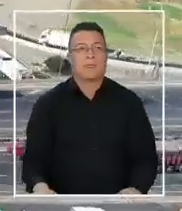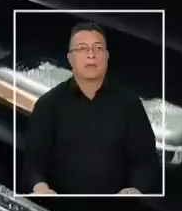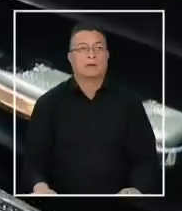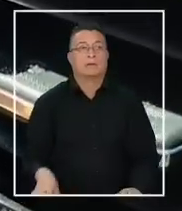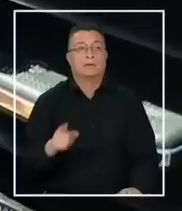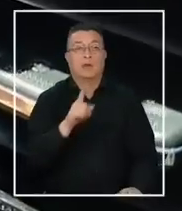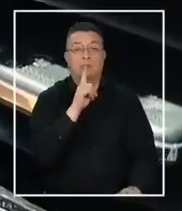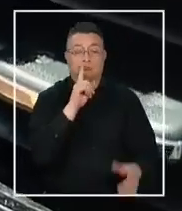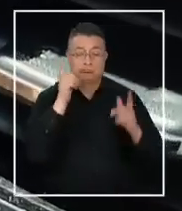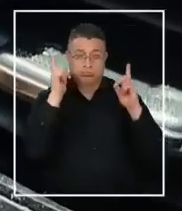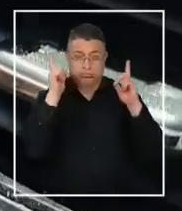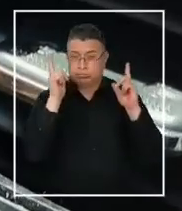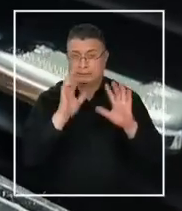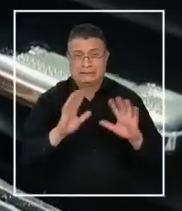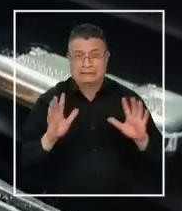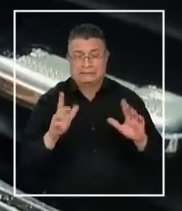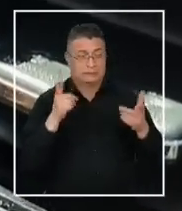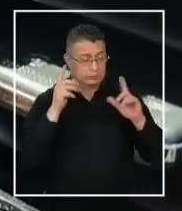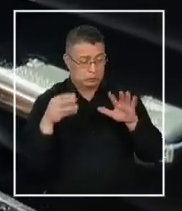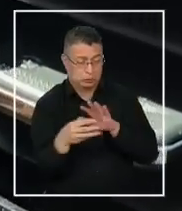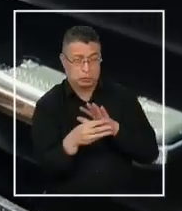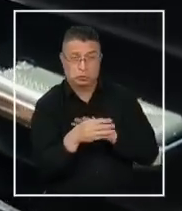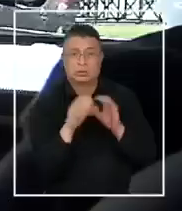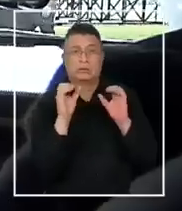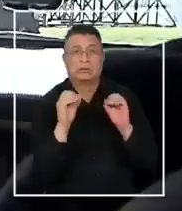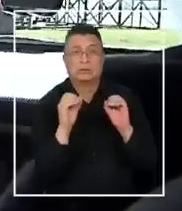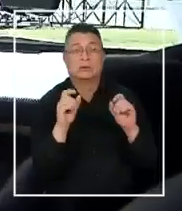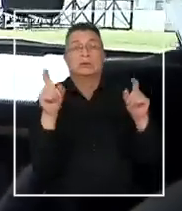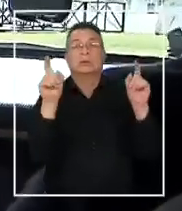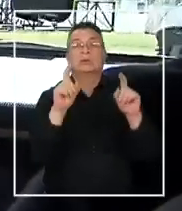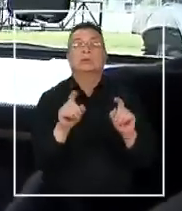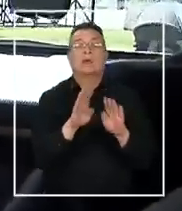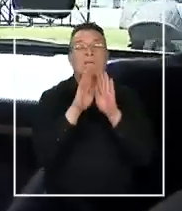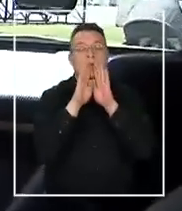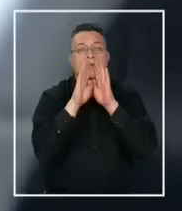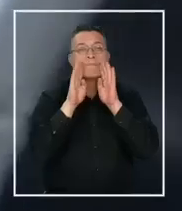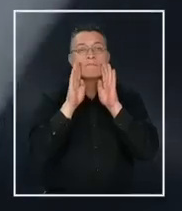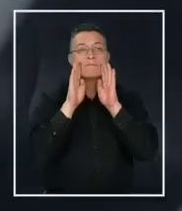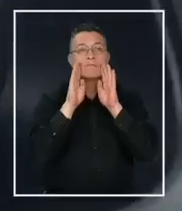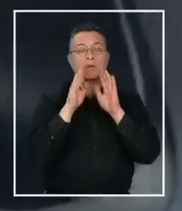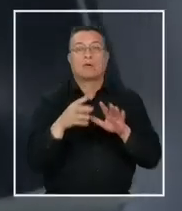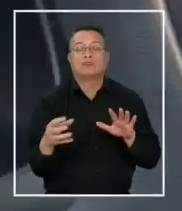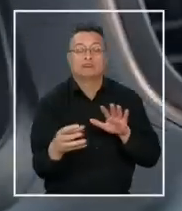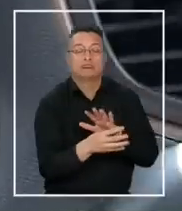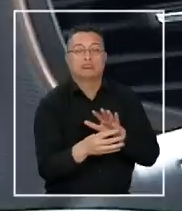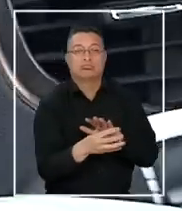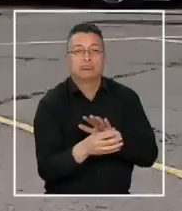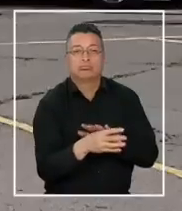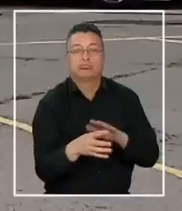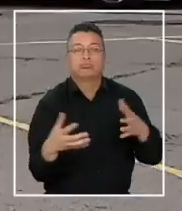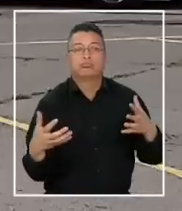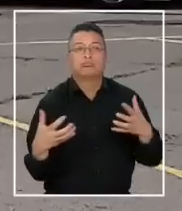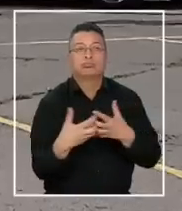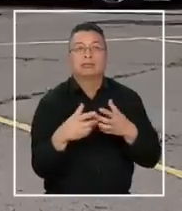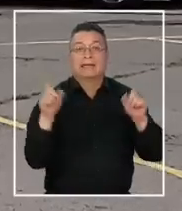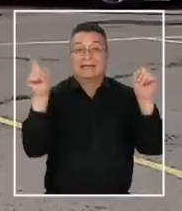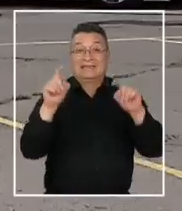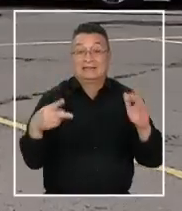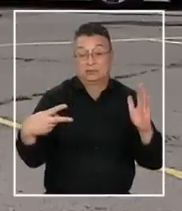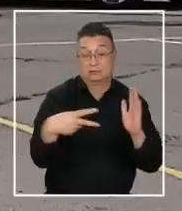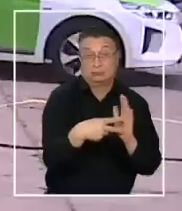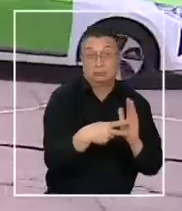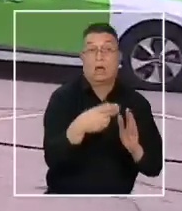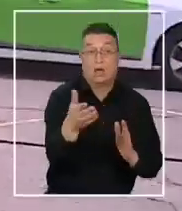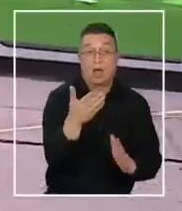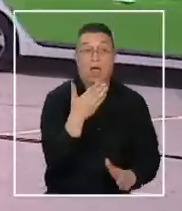Son silenciosos y los menos contaminantes porque ocupan energía limpia. Los autos de baja emisión o híbridos junto con los autos eléctricos